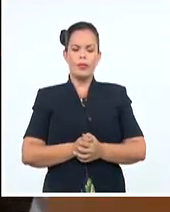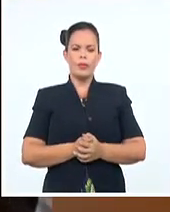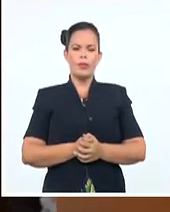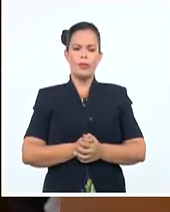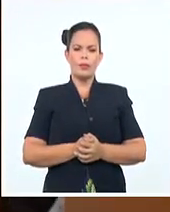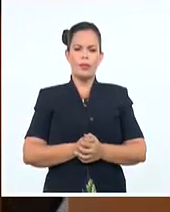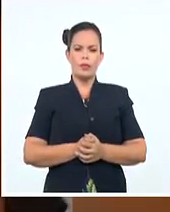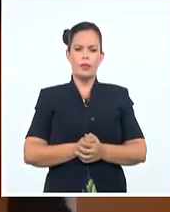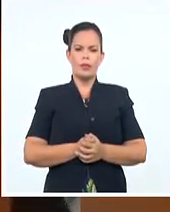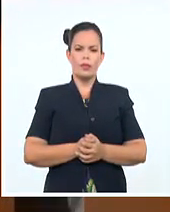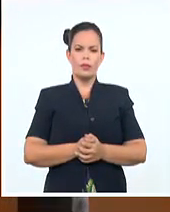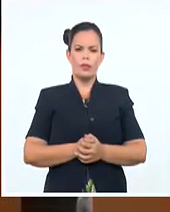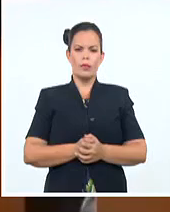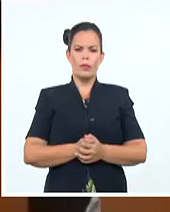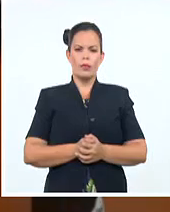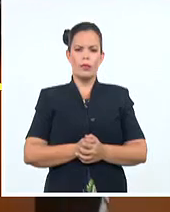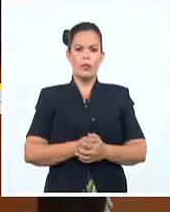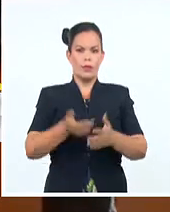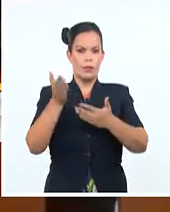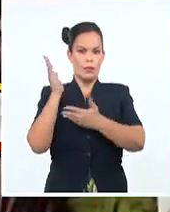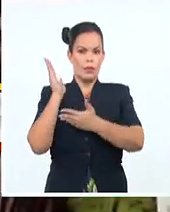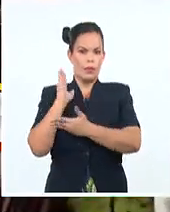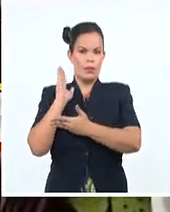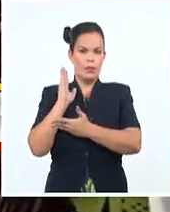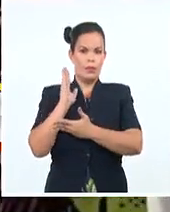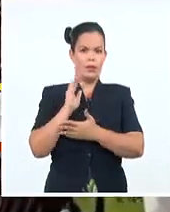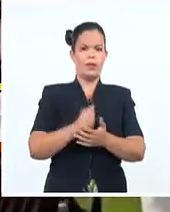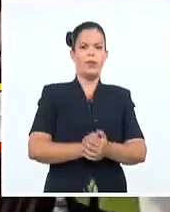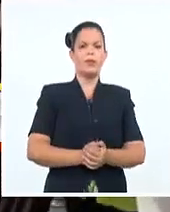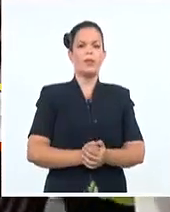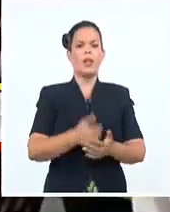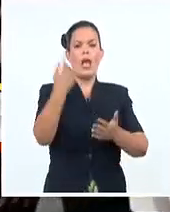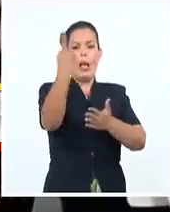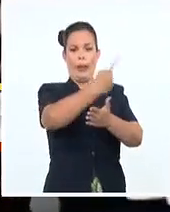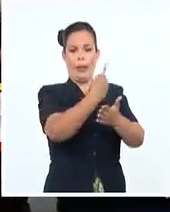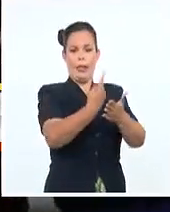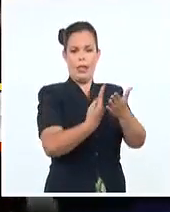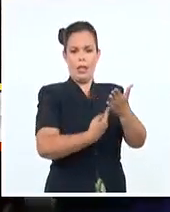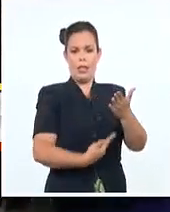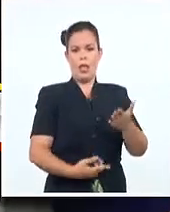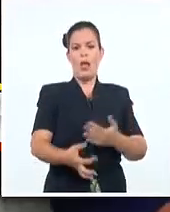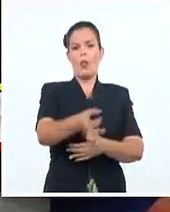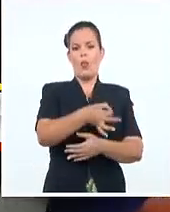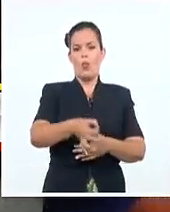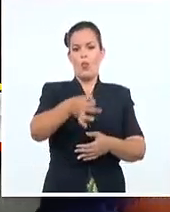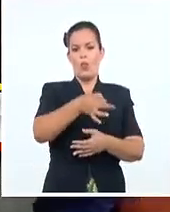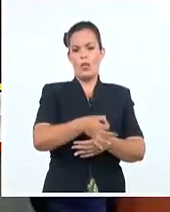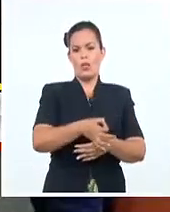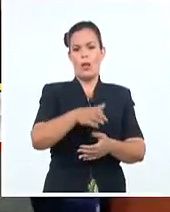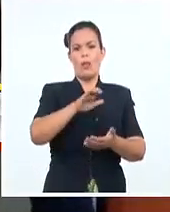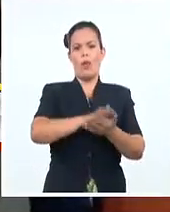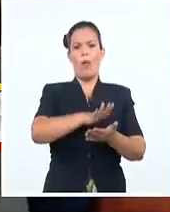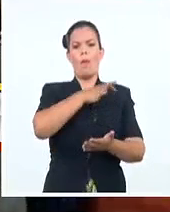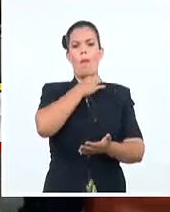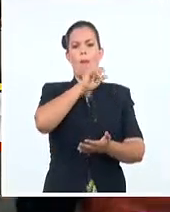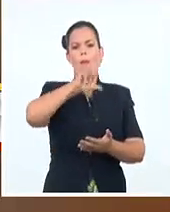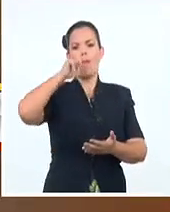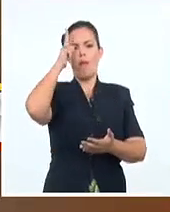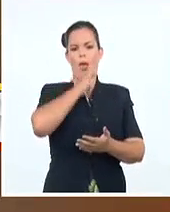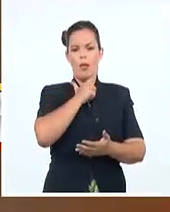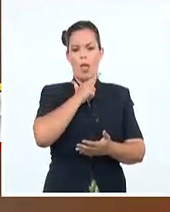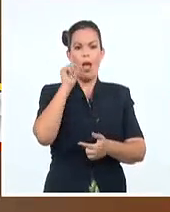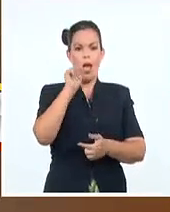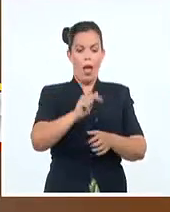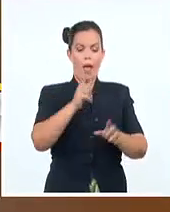Vaya de Ruta para una Historia, Movimiento de Pintores Naif, radicado en el municipio santiaguero Mella, recibió el Premio de Cultura